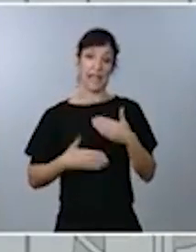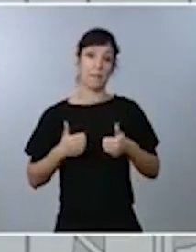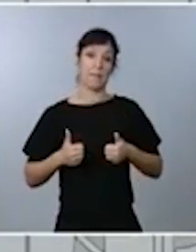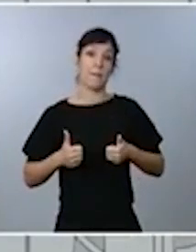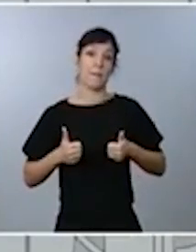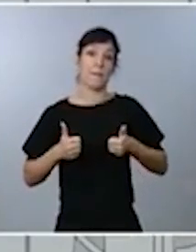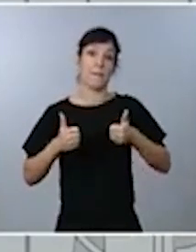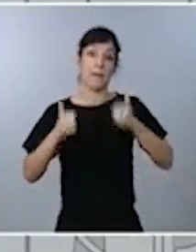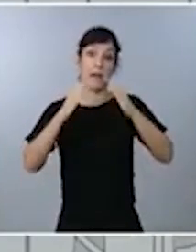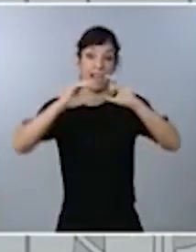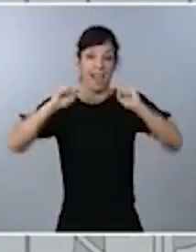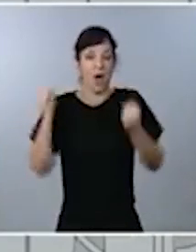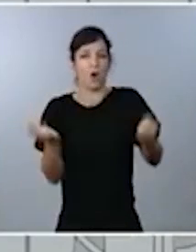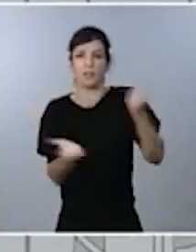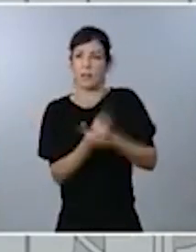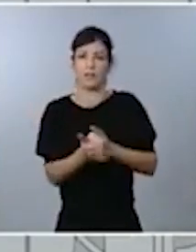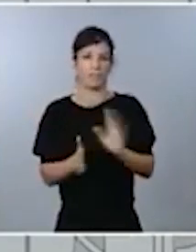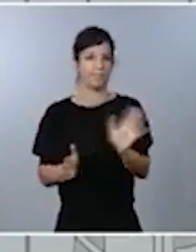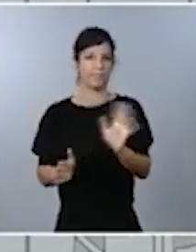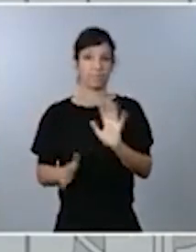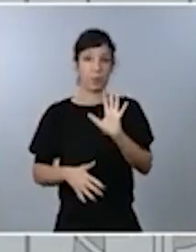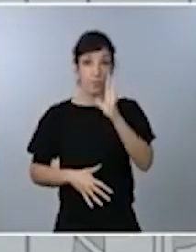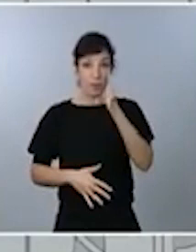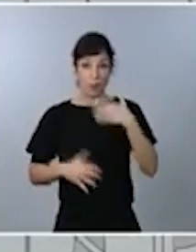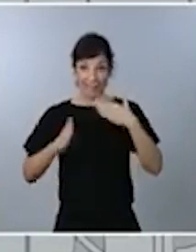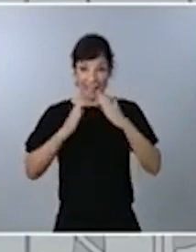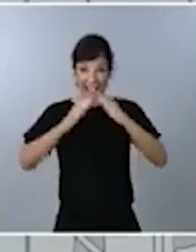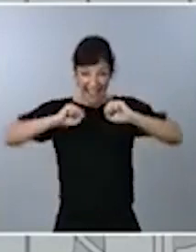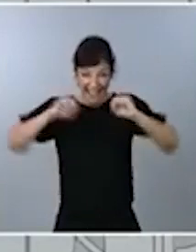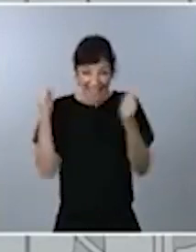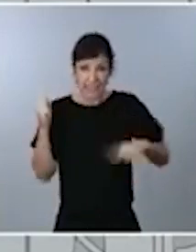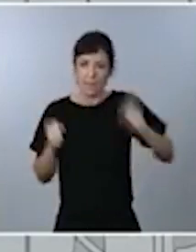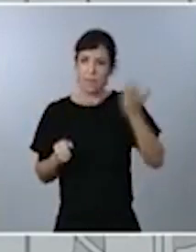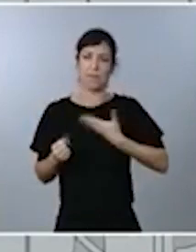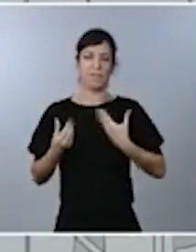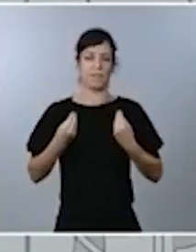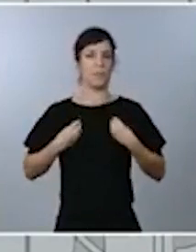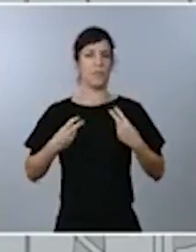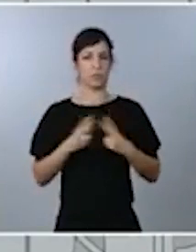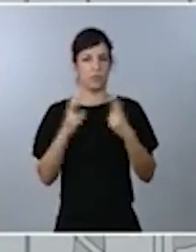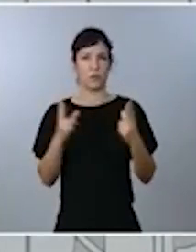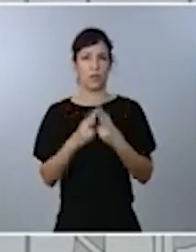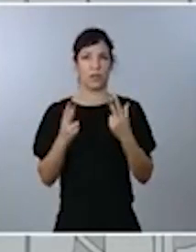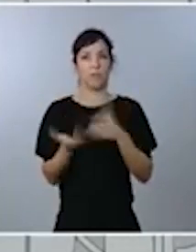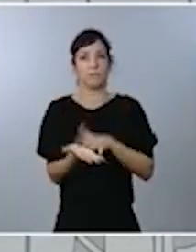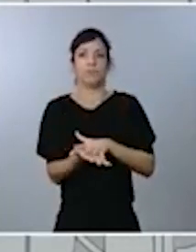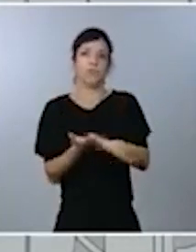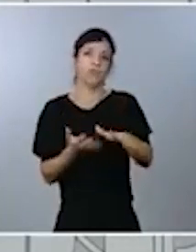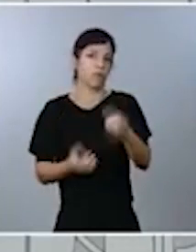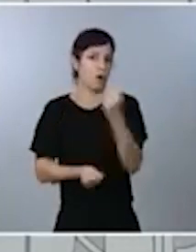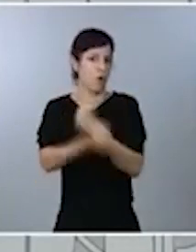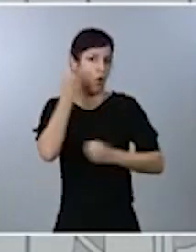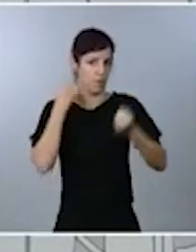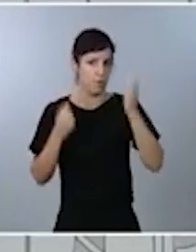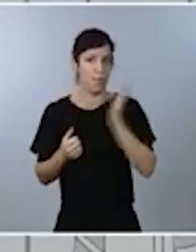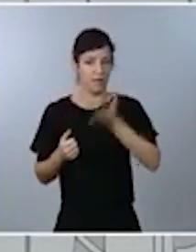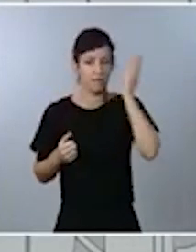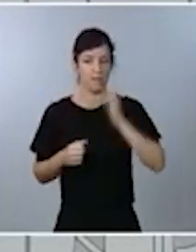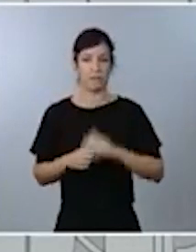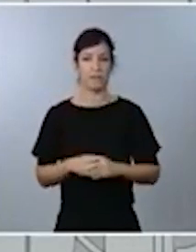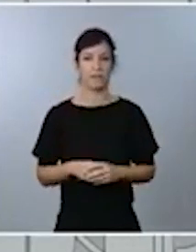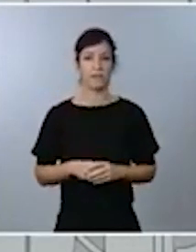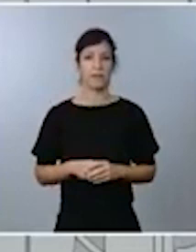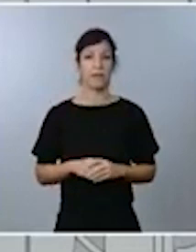consecuencias que tiene esa medida sobre nuestra vida social y también el impacto económico. Pero debemos todos,